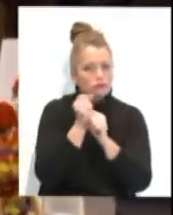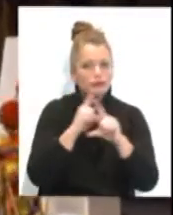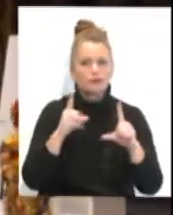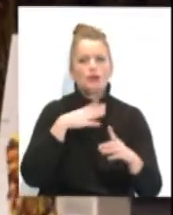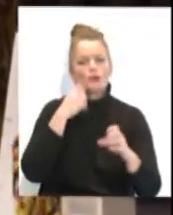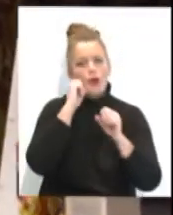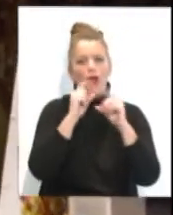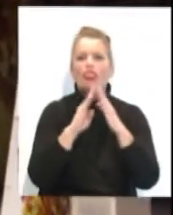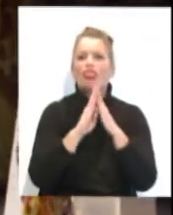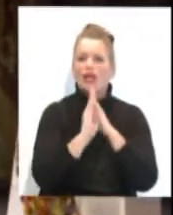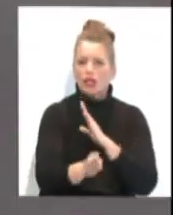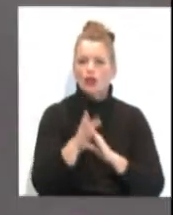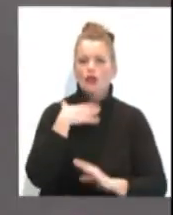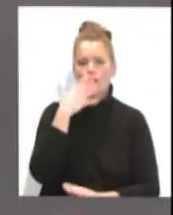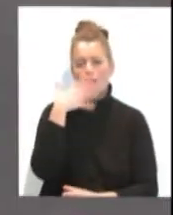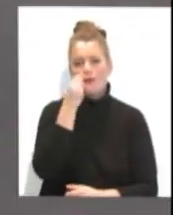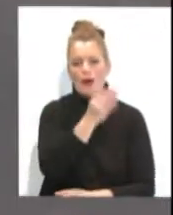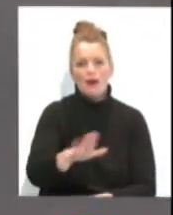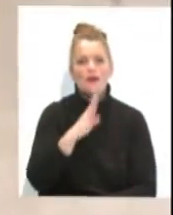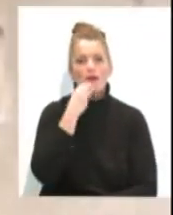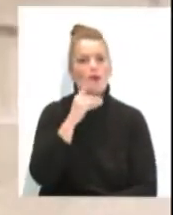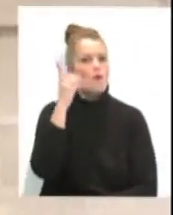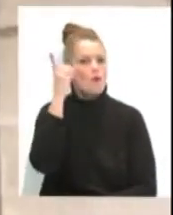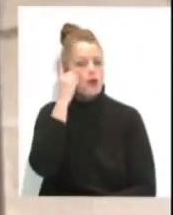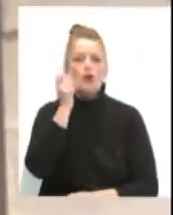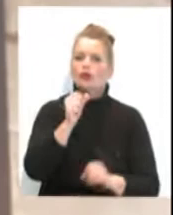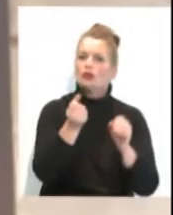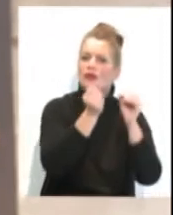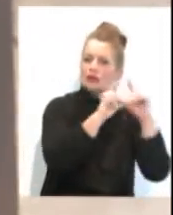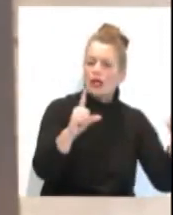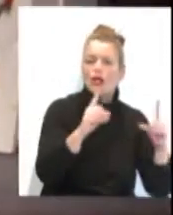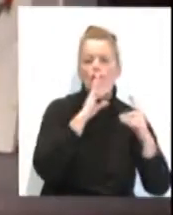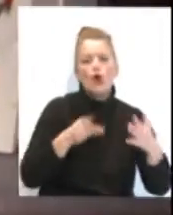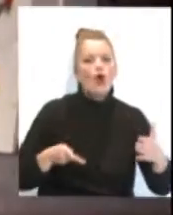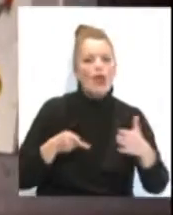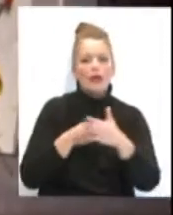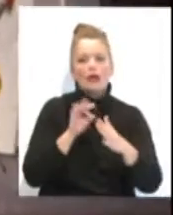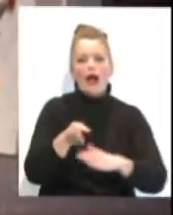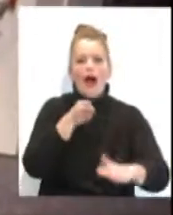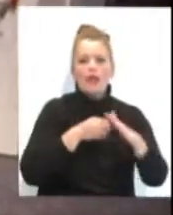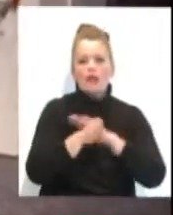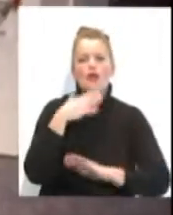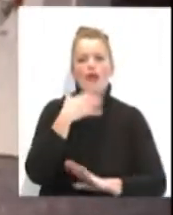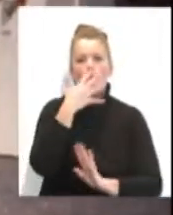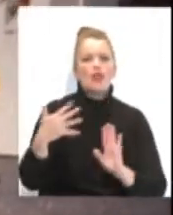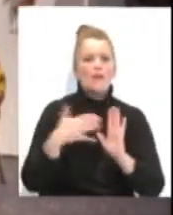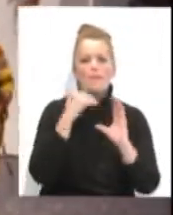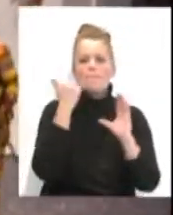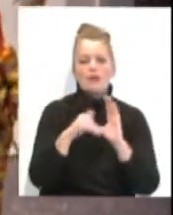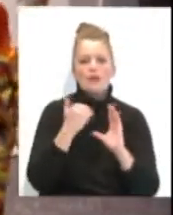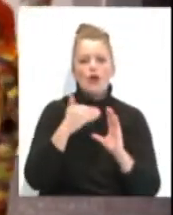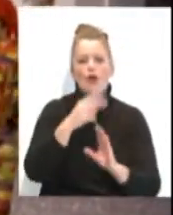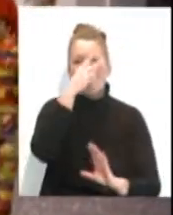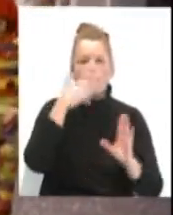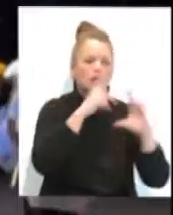COAG en directo tanto en dispositivos móviles como en televisores conectados y acceder a 5.000 vídeos, 2.000